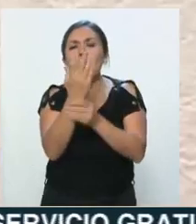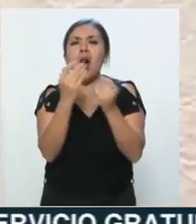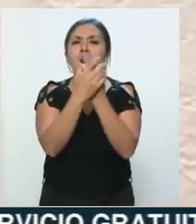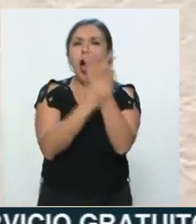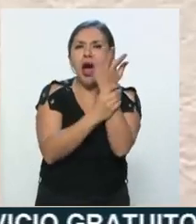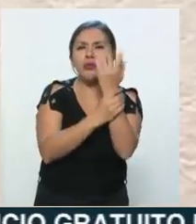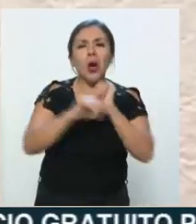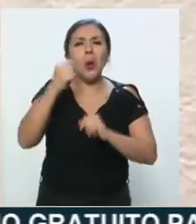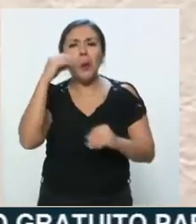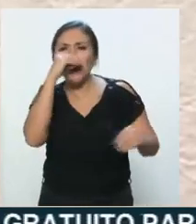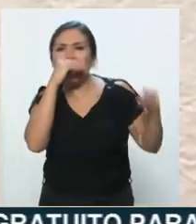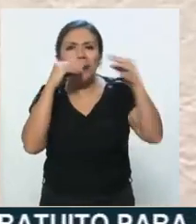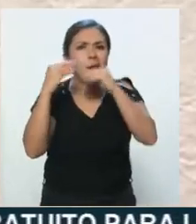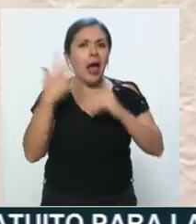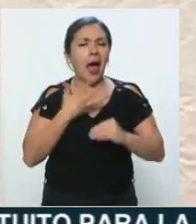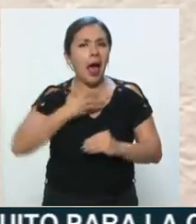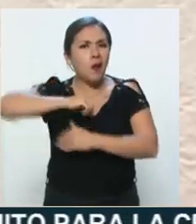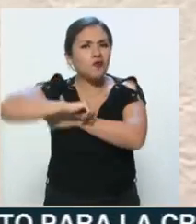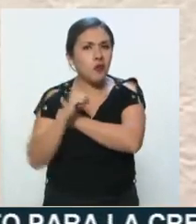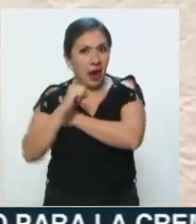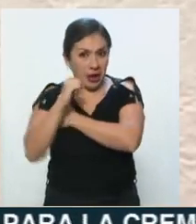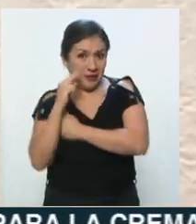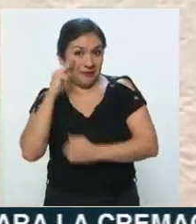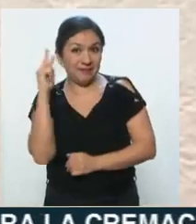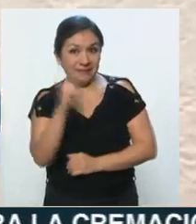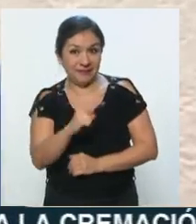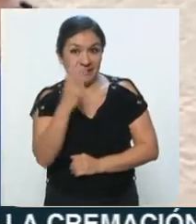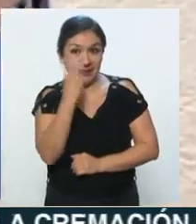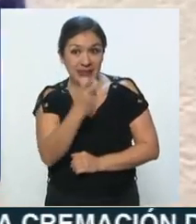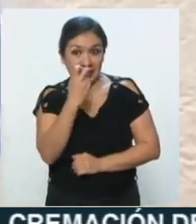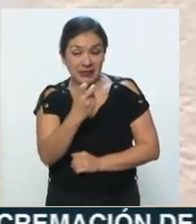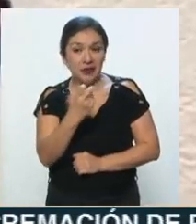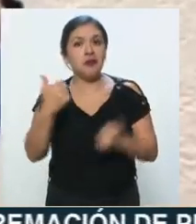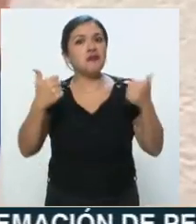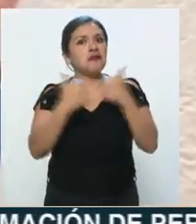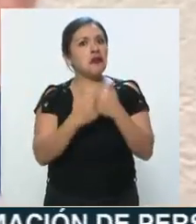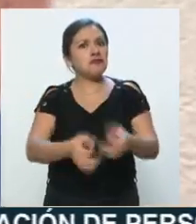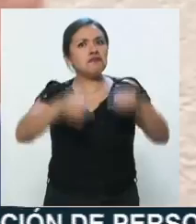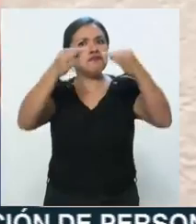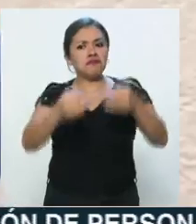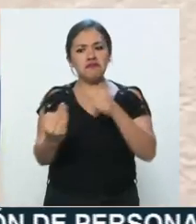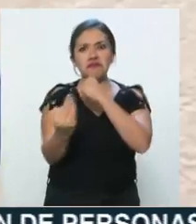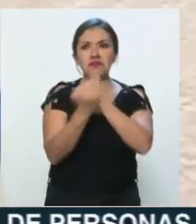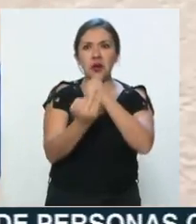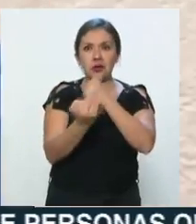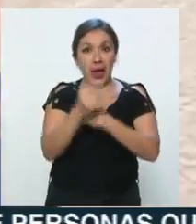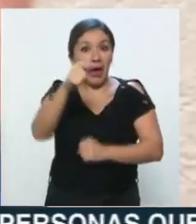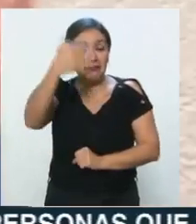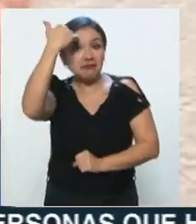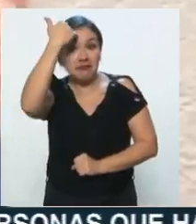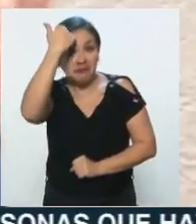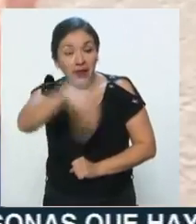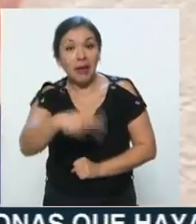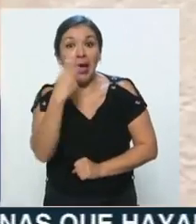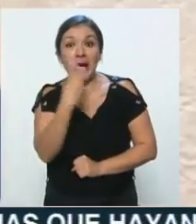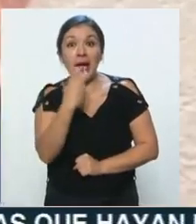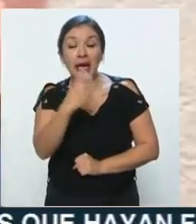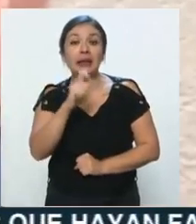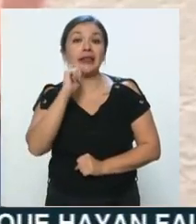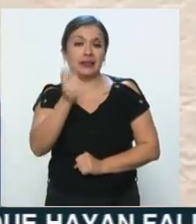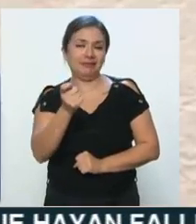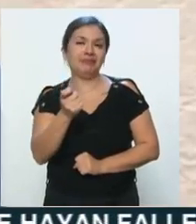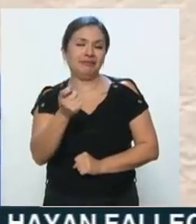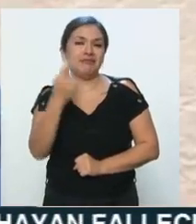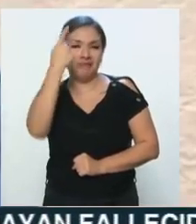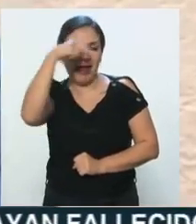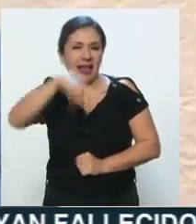un lado, otro guante por otro lado, ven ustedes. Y entonces estás perfectamente protegido, ya sabes, este es el rock de la